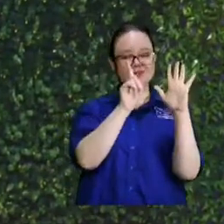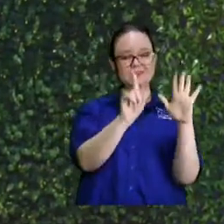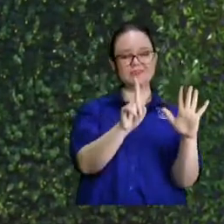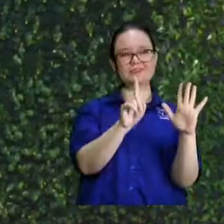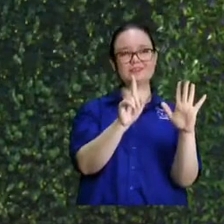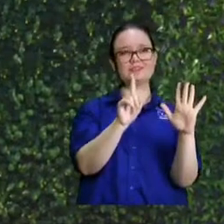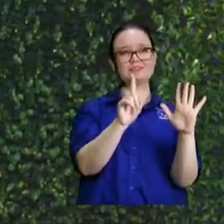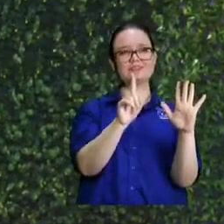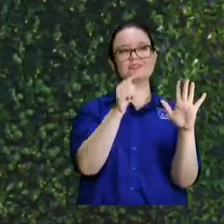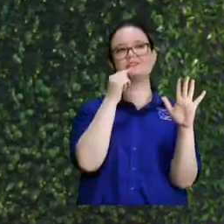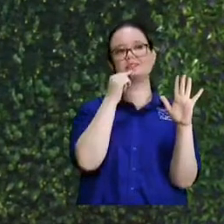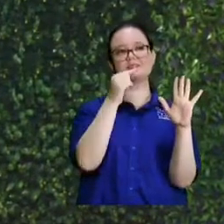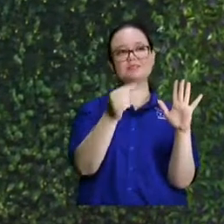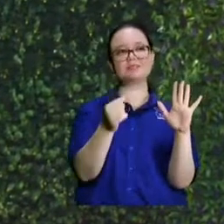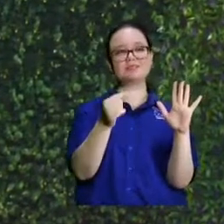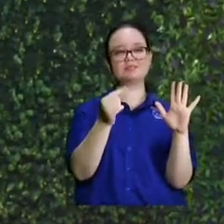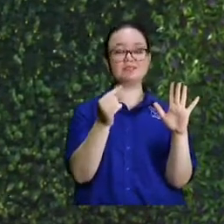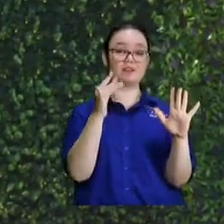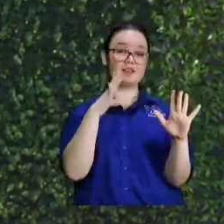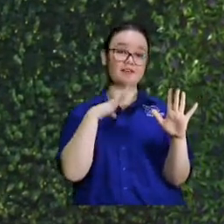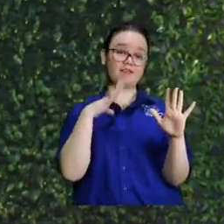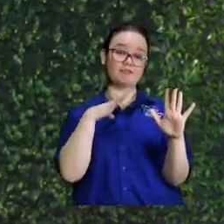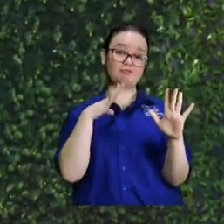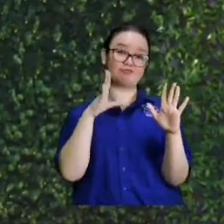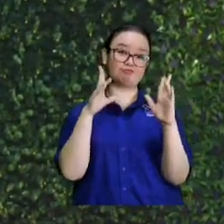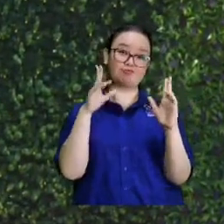es contundente y dice que había gigantes